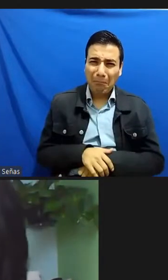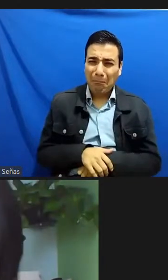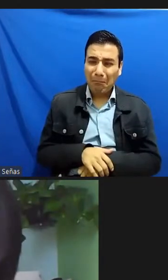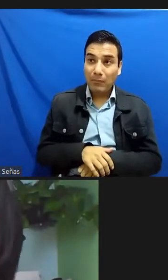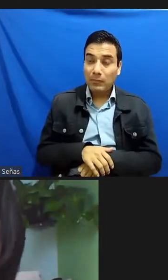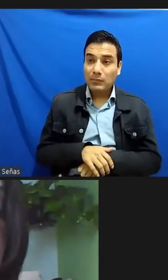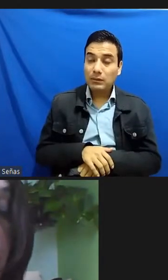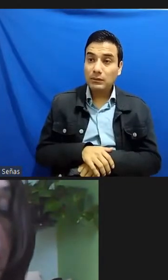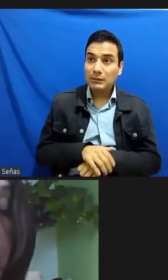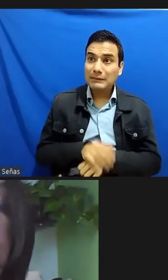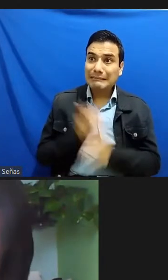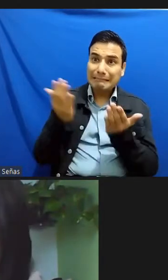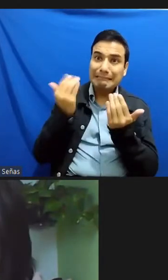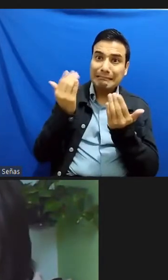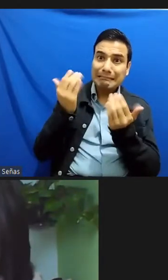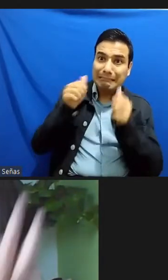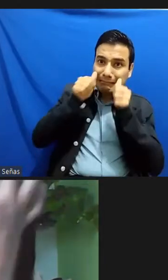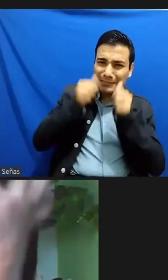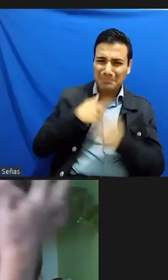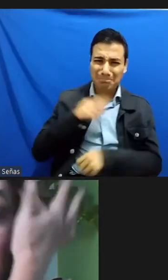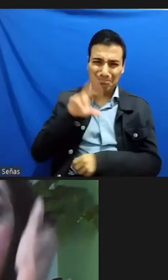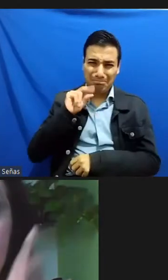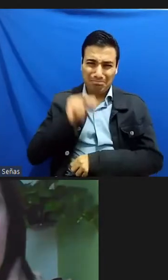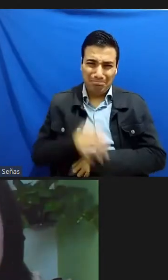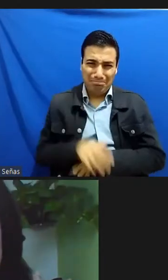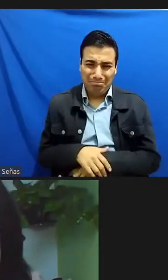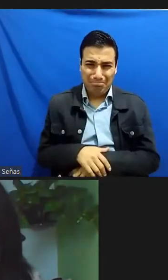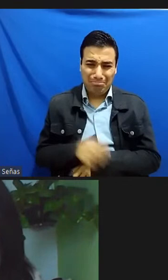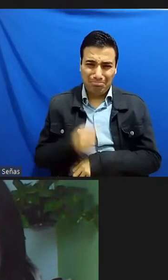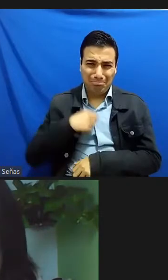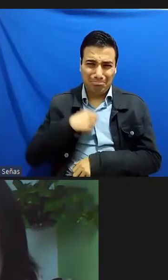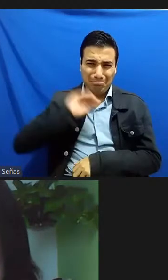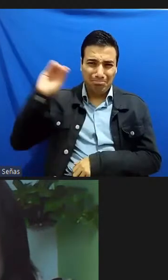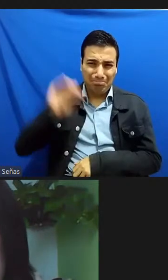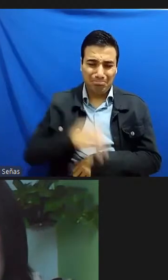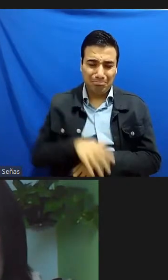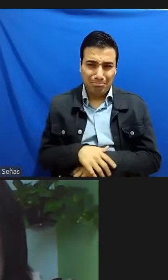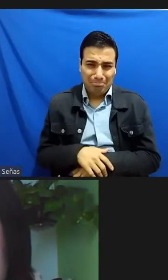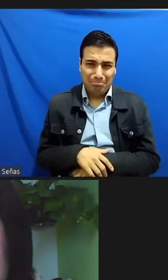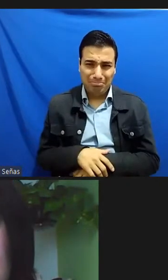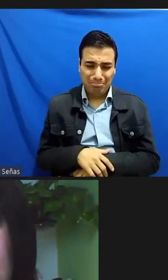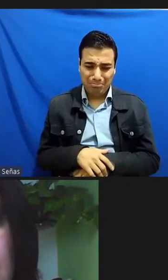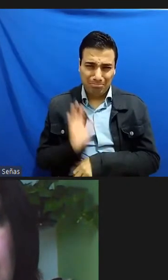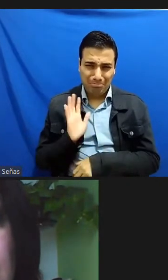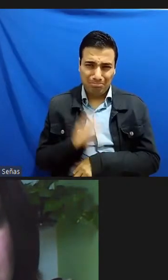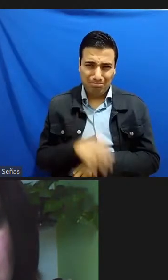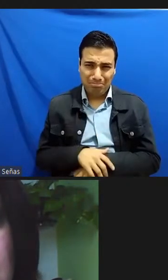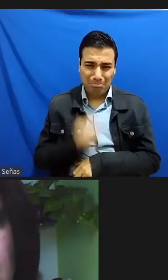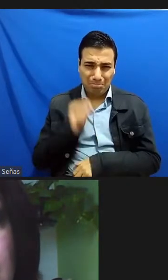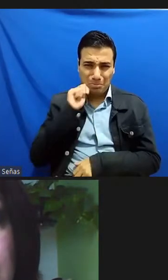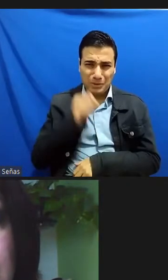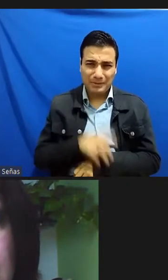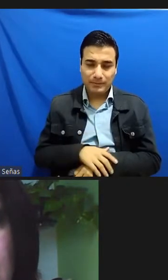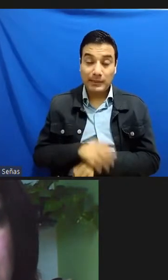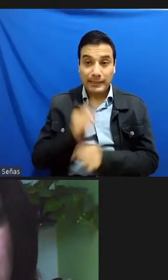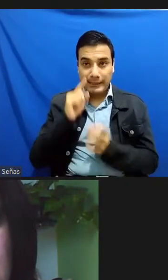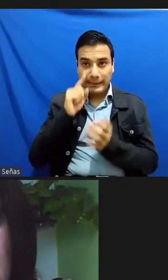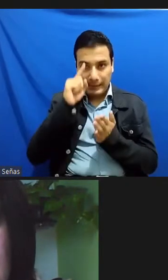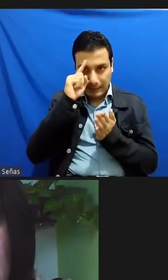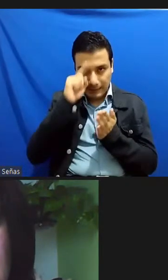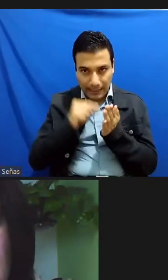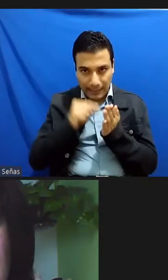poco que he conseguido mucho no se importa de afuera por una discapacidad entonces yo creo que ahí también hay un